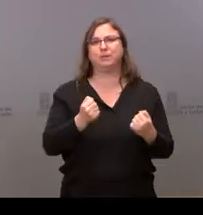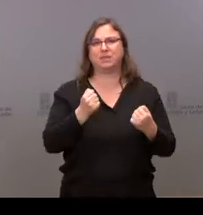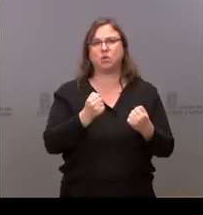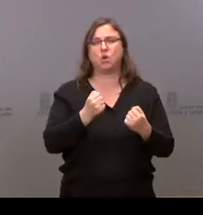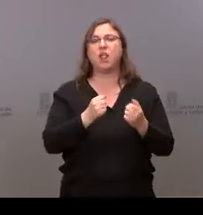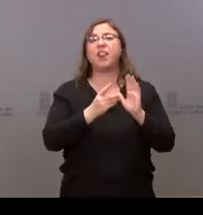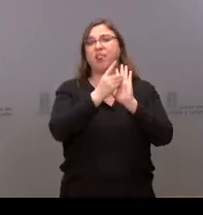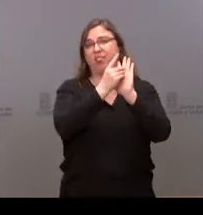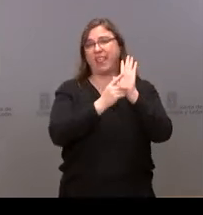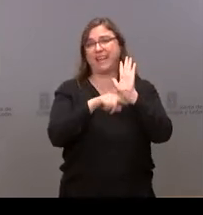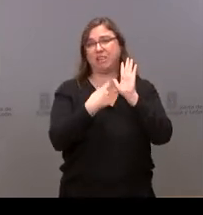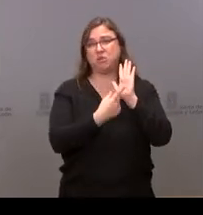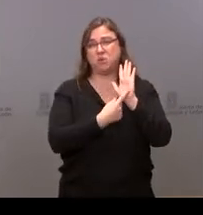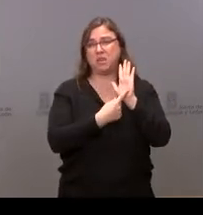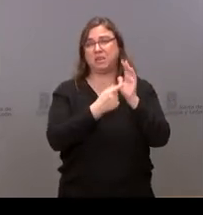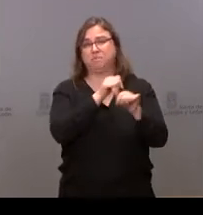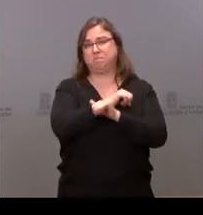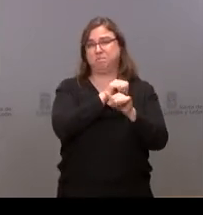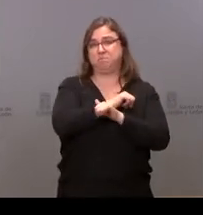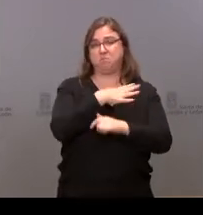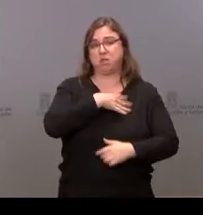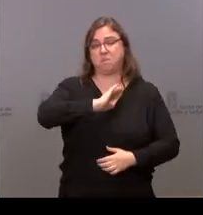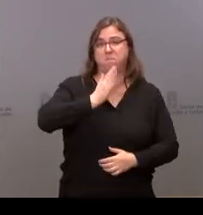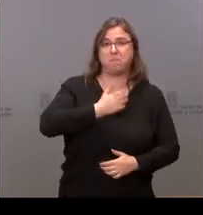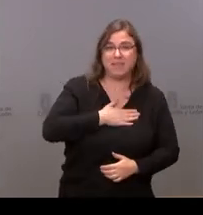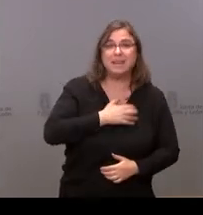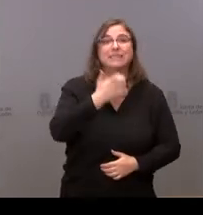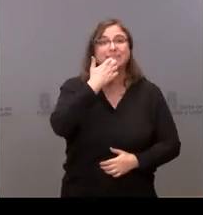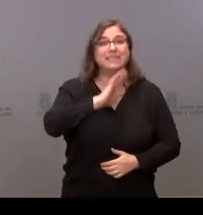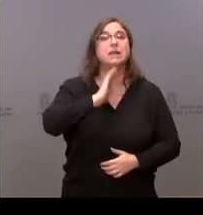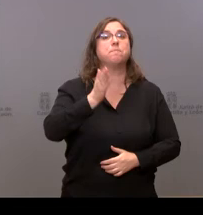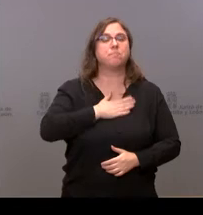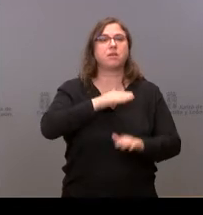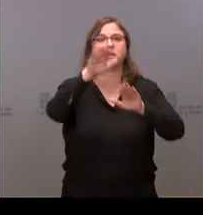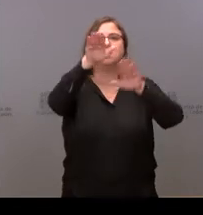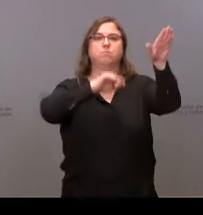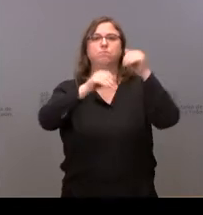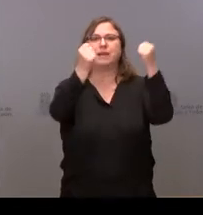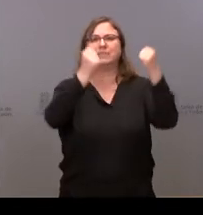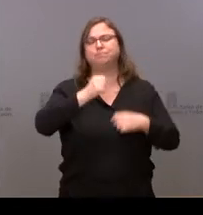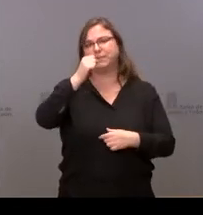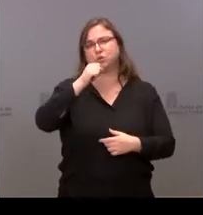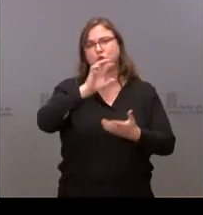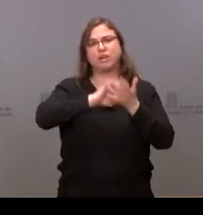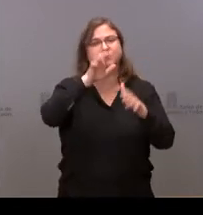previsiblemente están esperando a la publicación del decreto que puede ser mañana si ya mañana mismo van a convocar a los expertos de Castilla y León